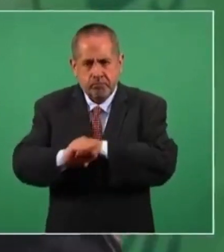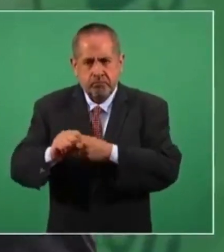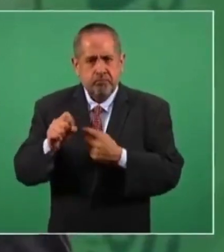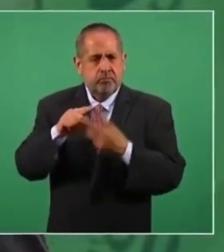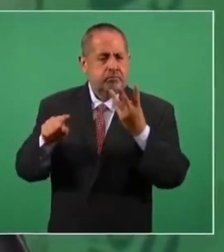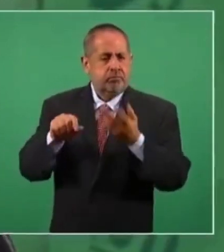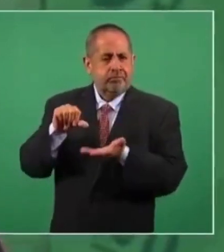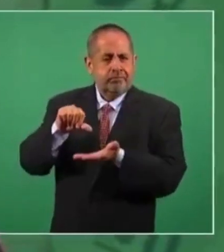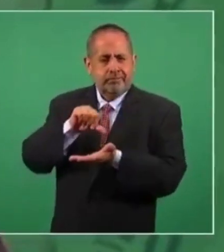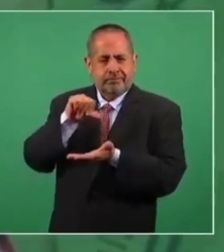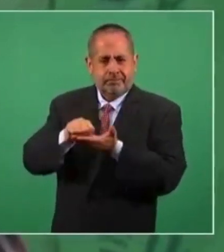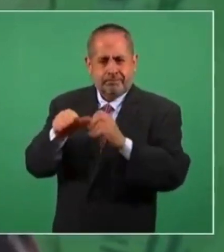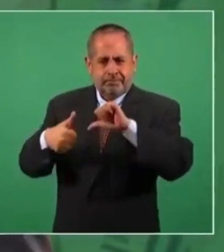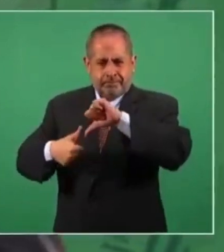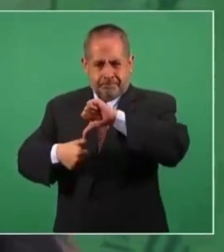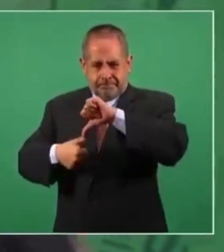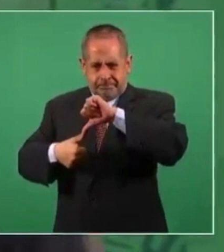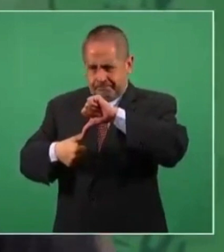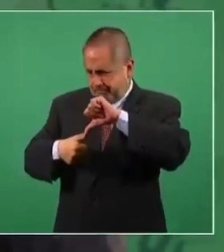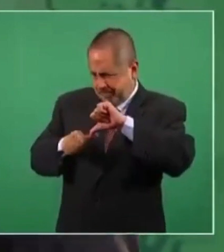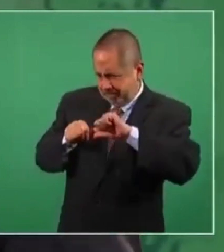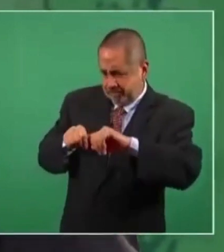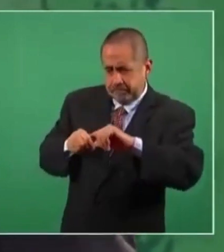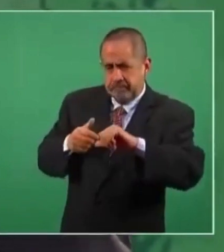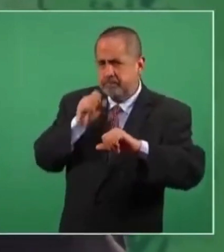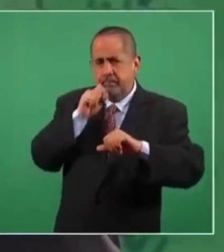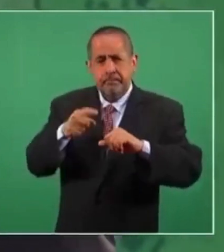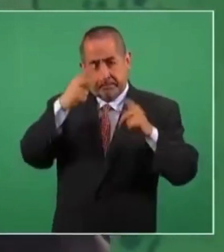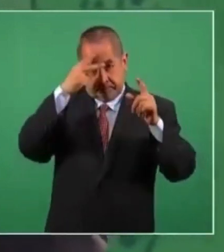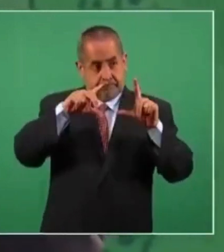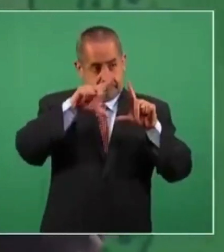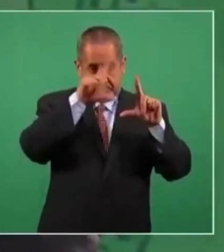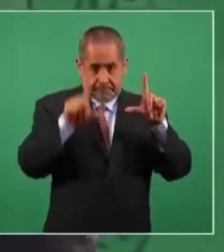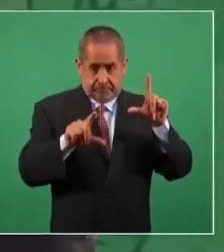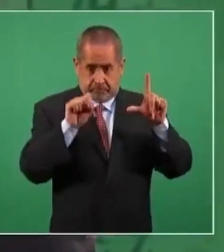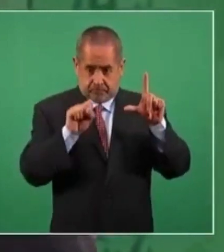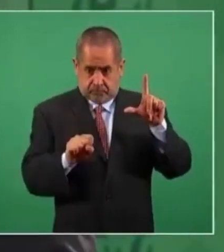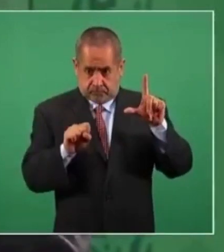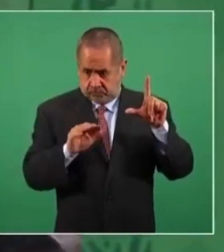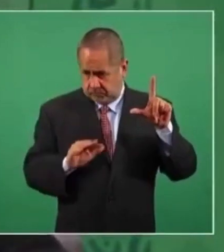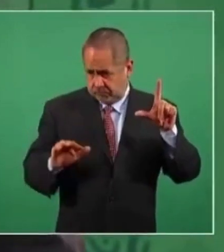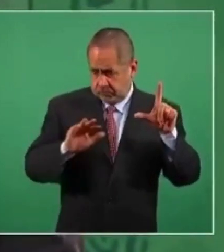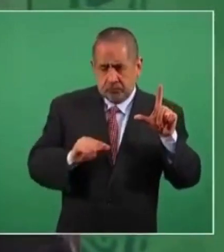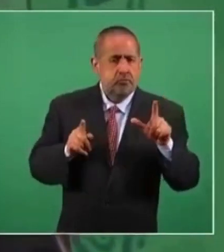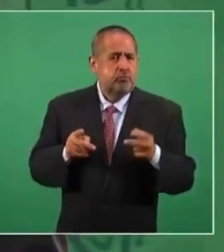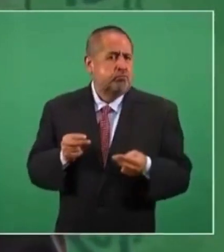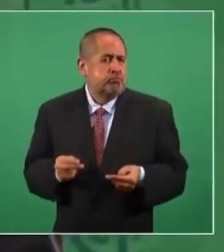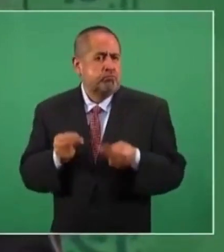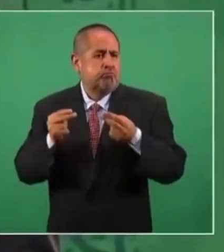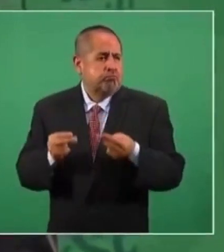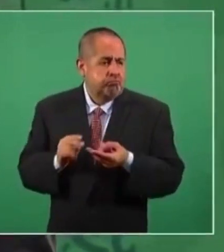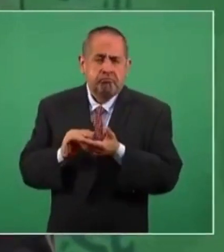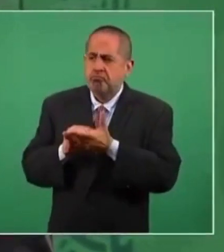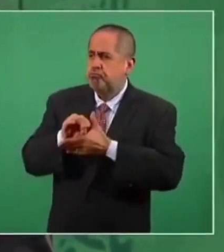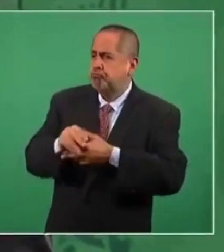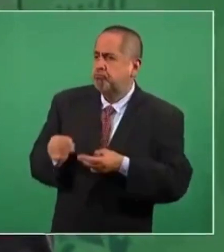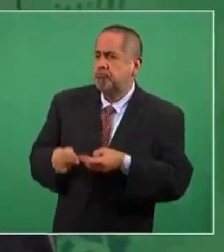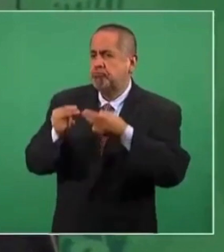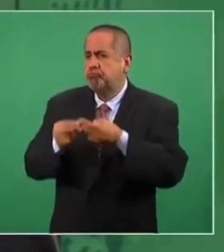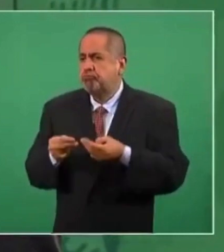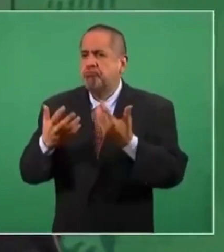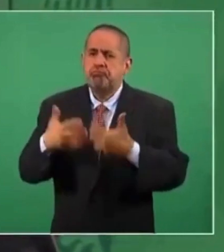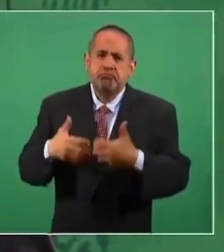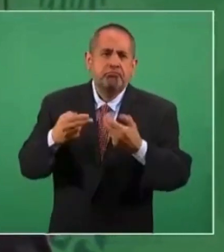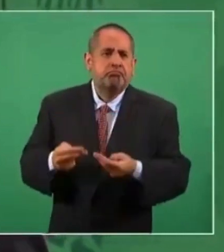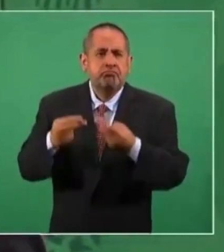de Centroamérica y al sur de México y que haya inversiones, nadie